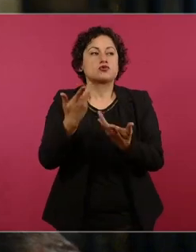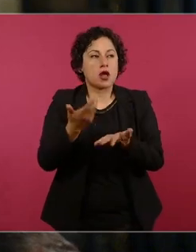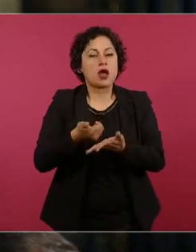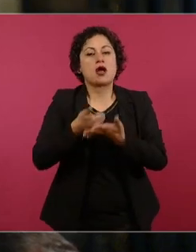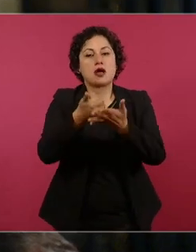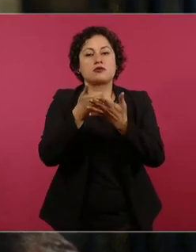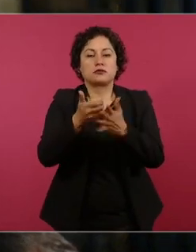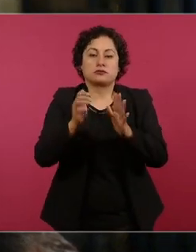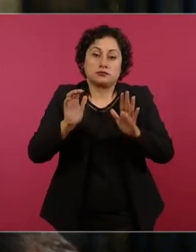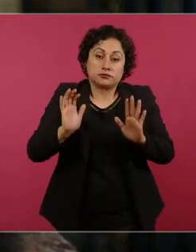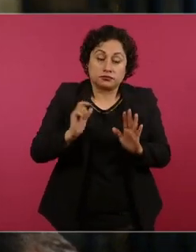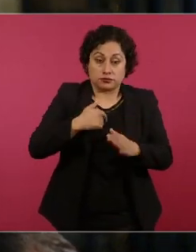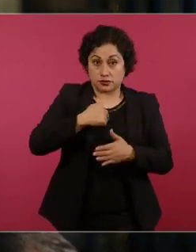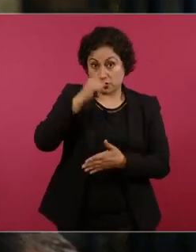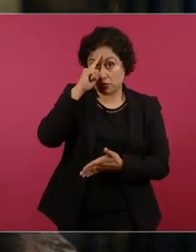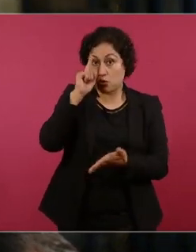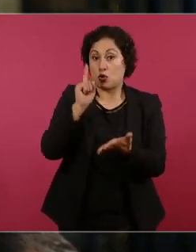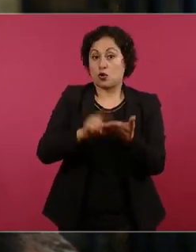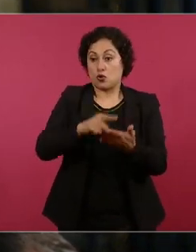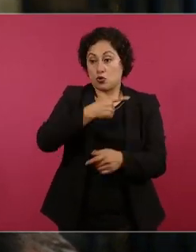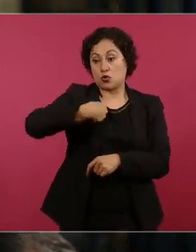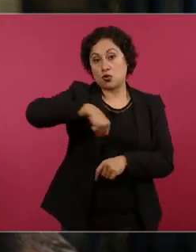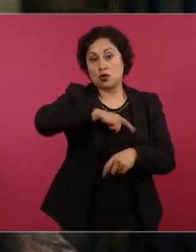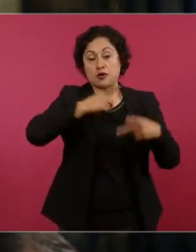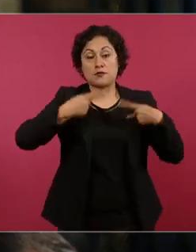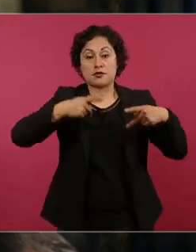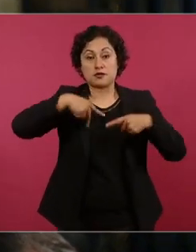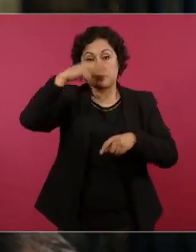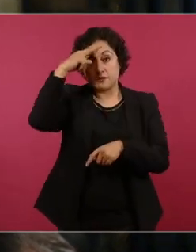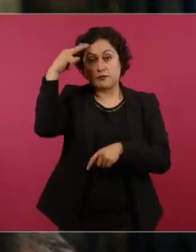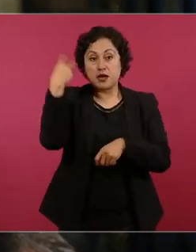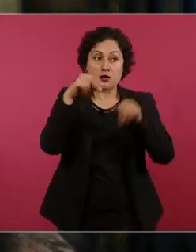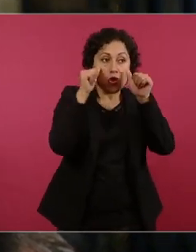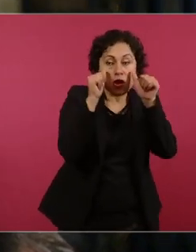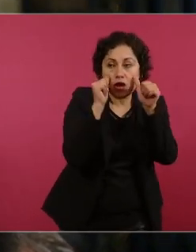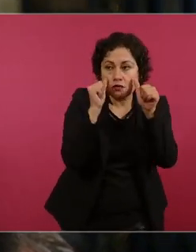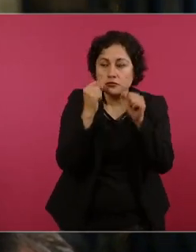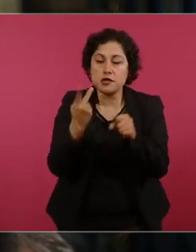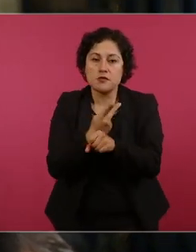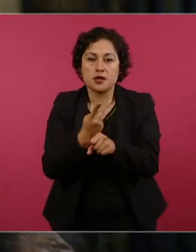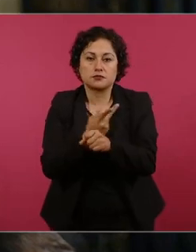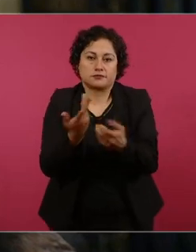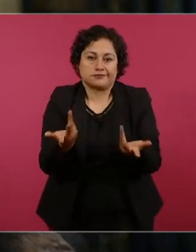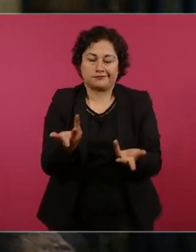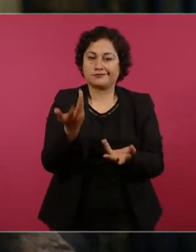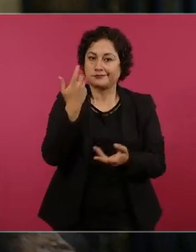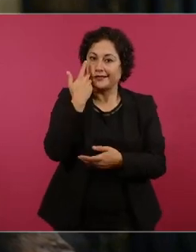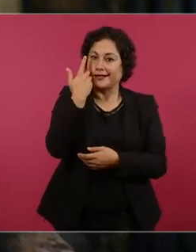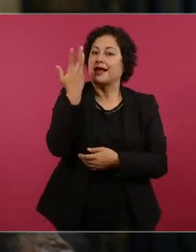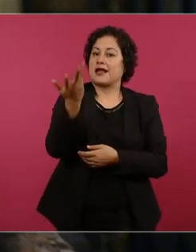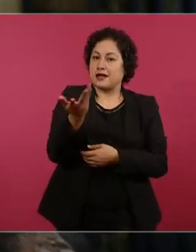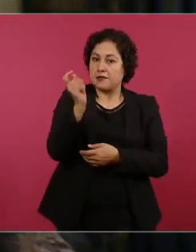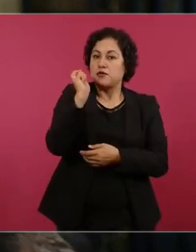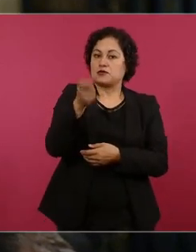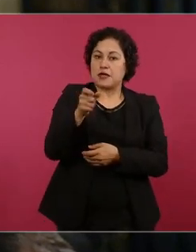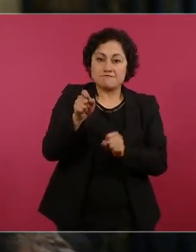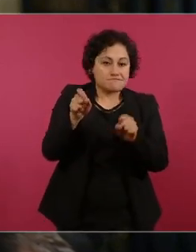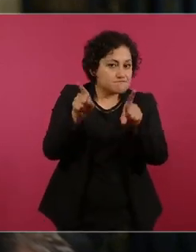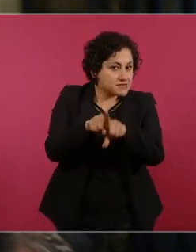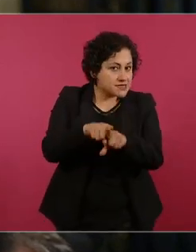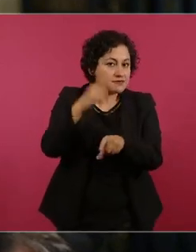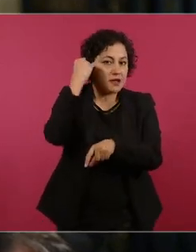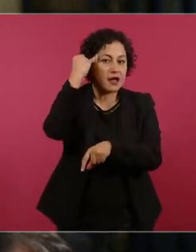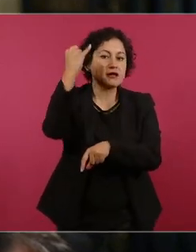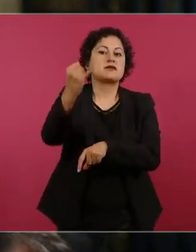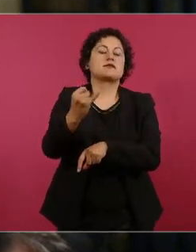que los mexicanos estamos atentos a esta situación y queremos que se siga adelante con esta política nacionalista